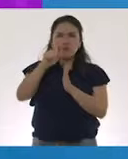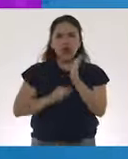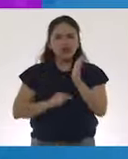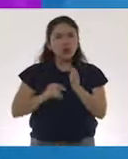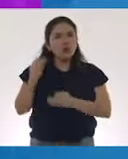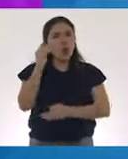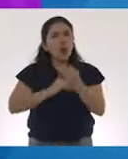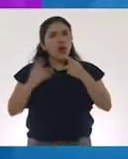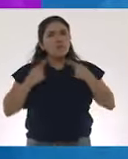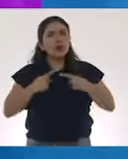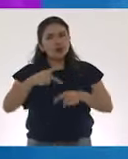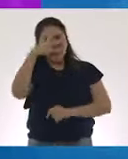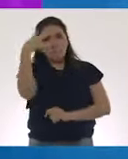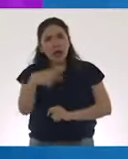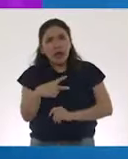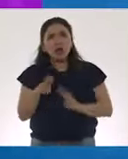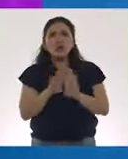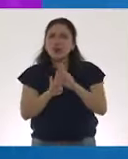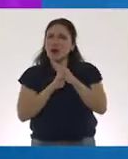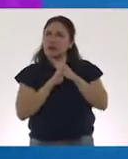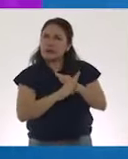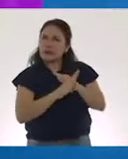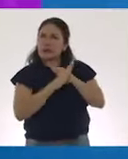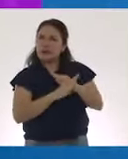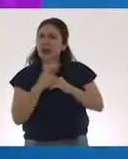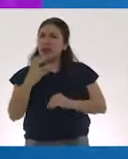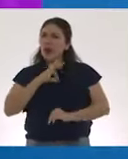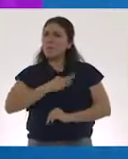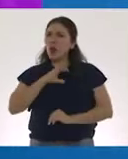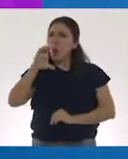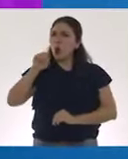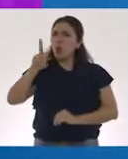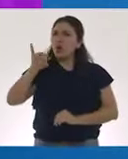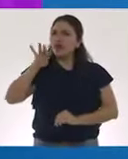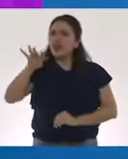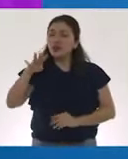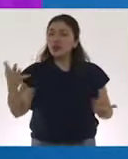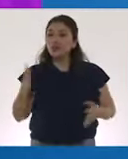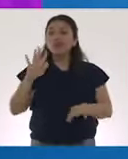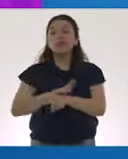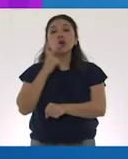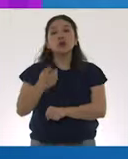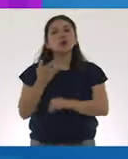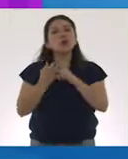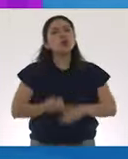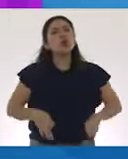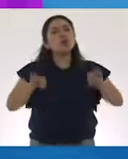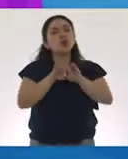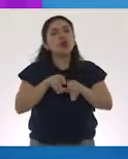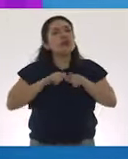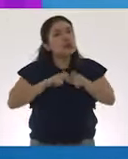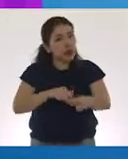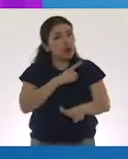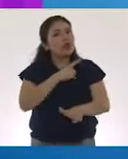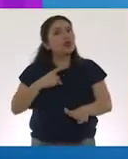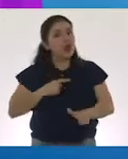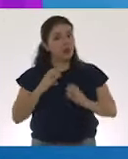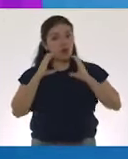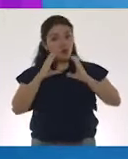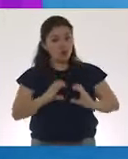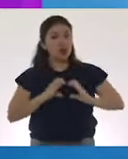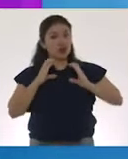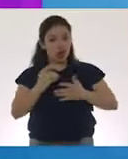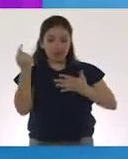todos los mexicanos estamos luchando contra el virus COVID-19. Y por eso, es muy importante continuar con las medidas de